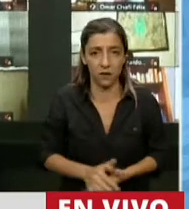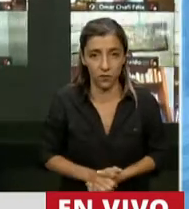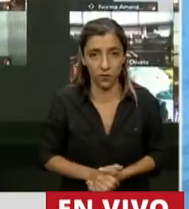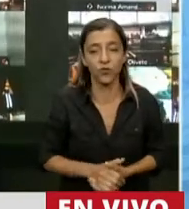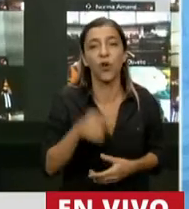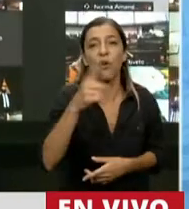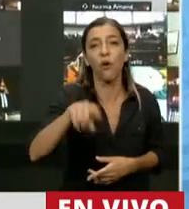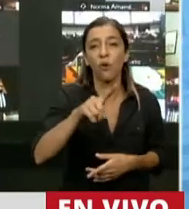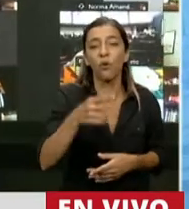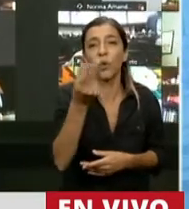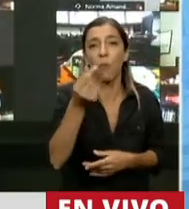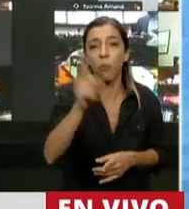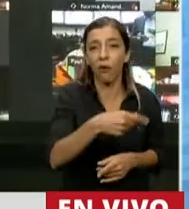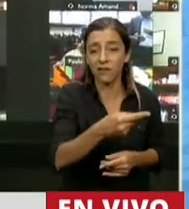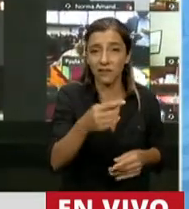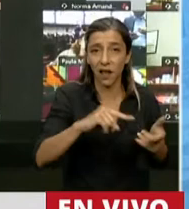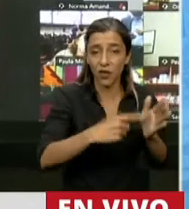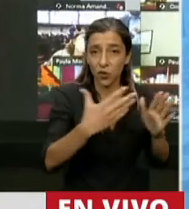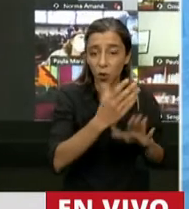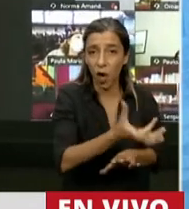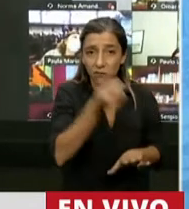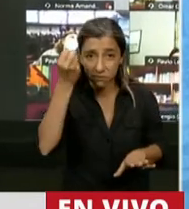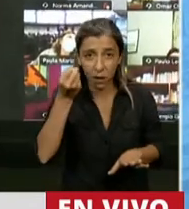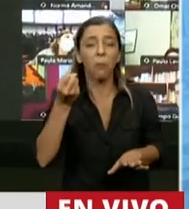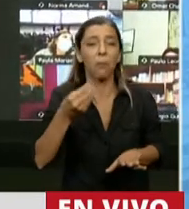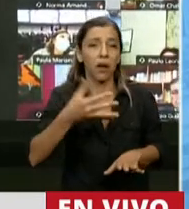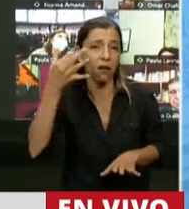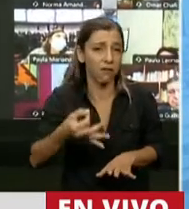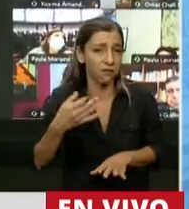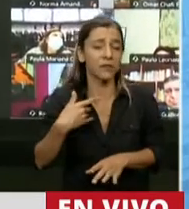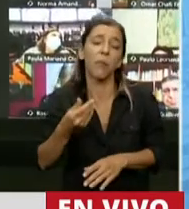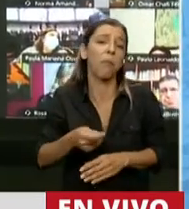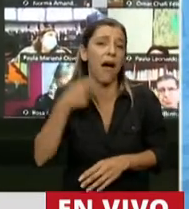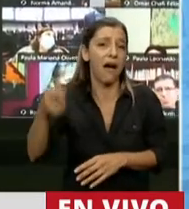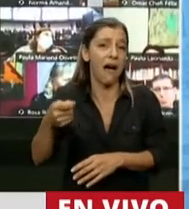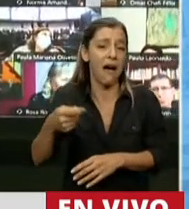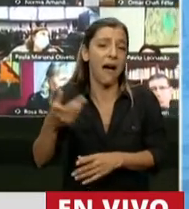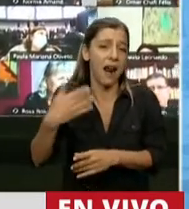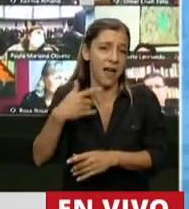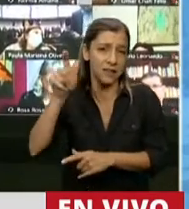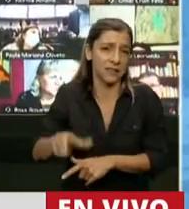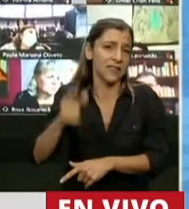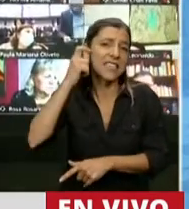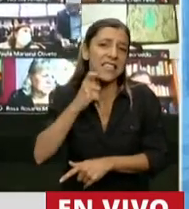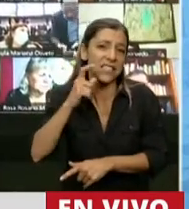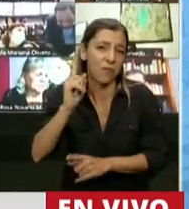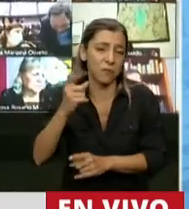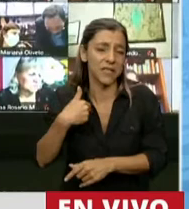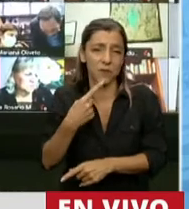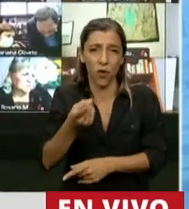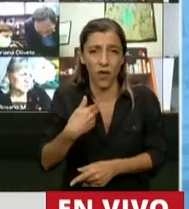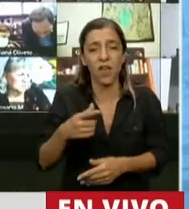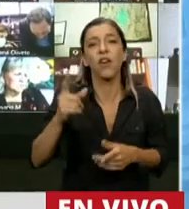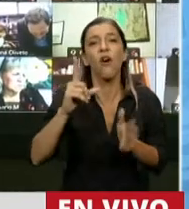que le están quitando a la Ciudad de Buenos Aires van a parar a Kicillof. Basta con leer el artículo 4 del decreto 7.35,